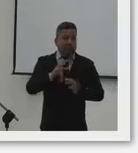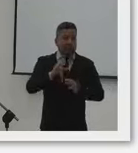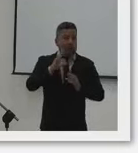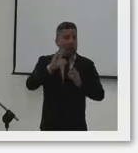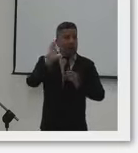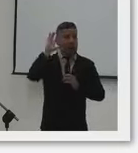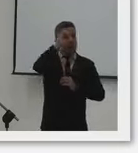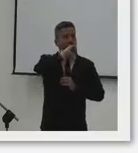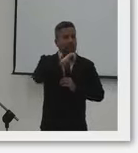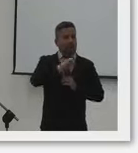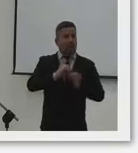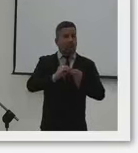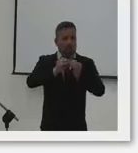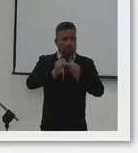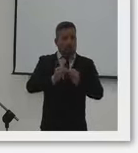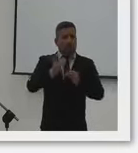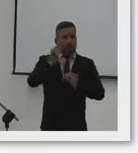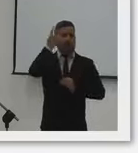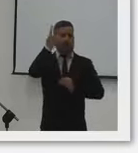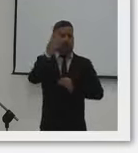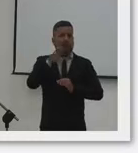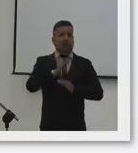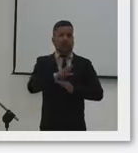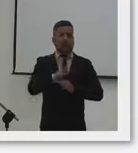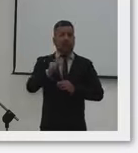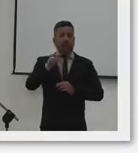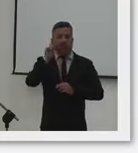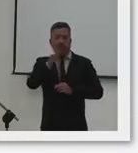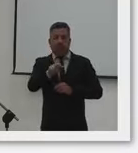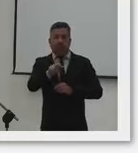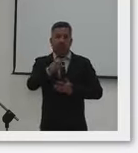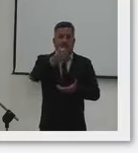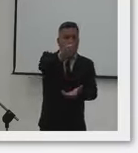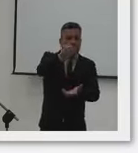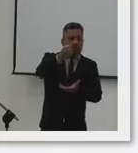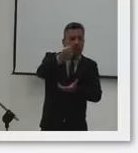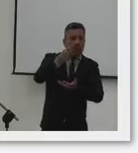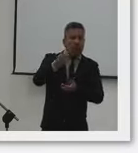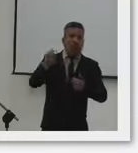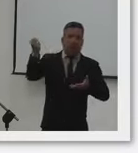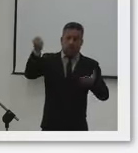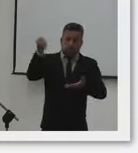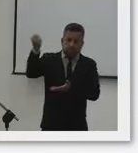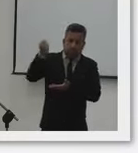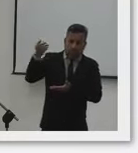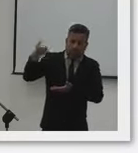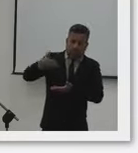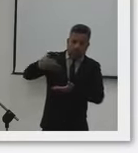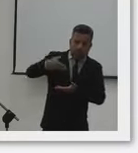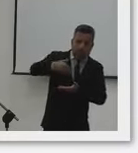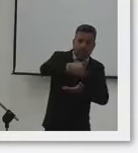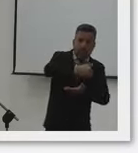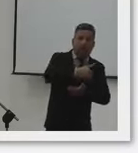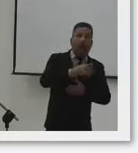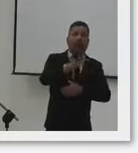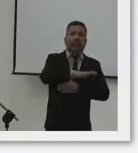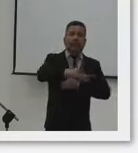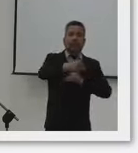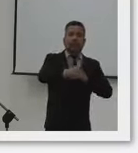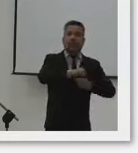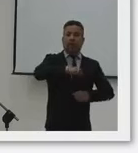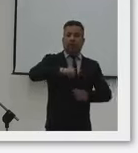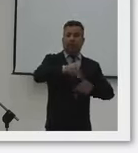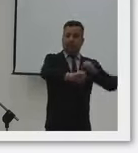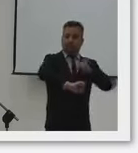concebimos de esa manera, pues también estamos mirando qué ingresos adicionales puede tener el sector privado